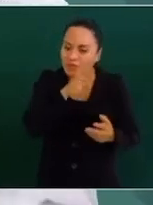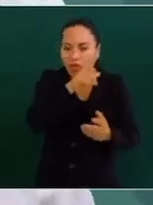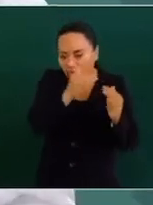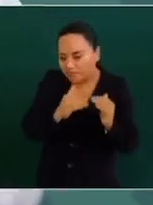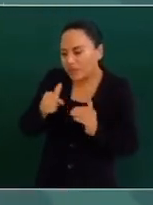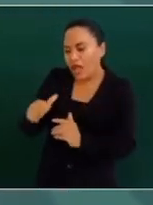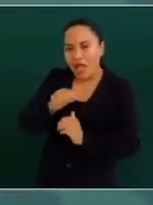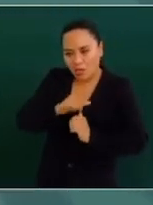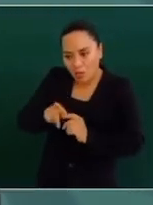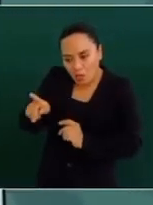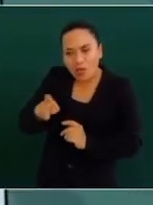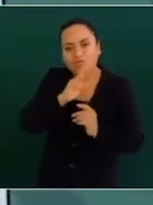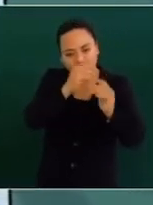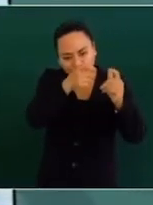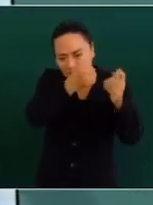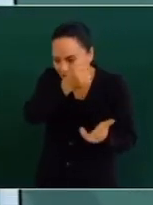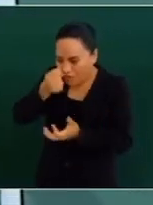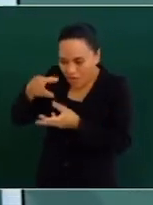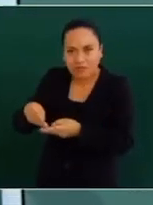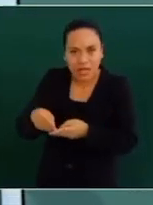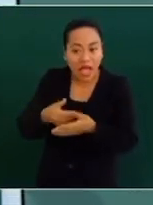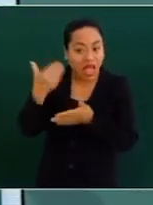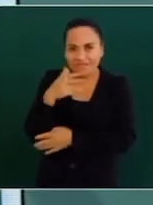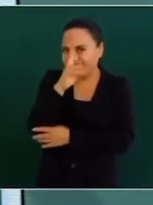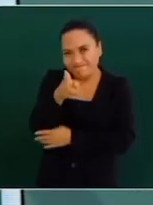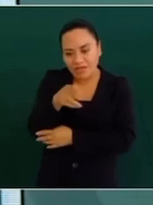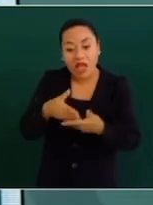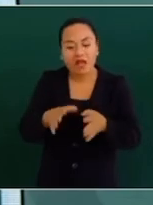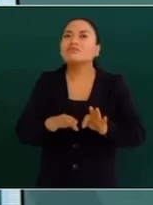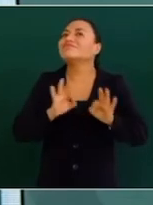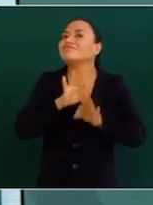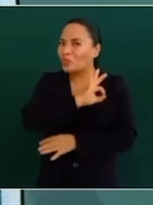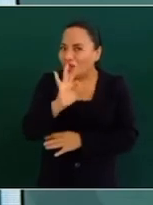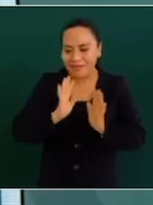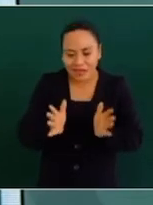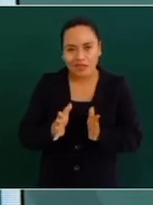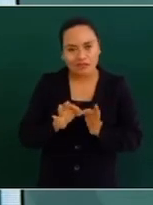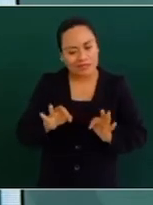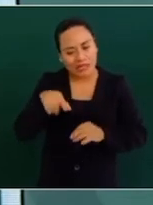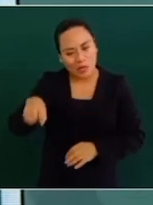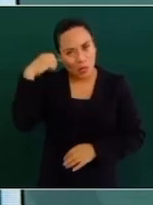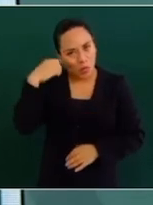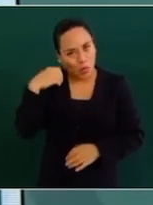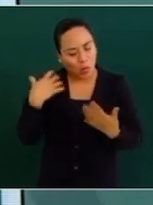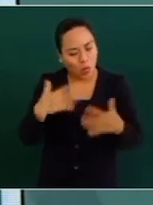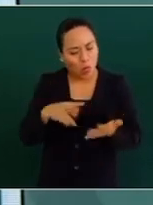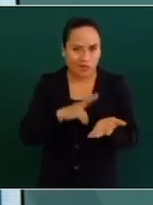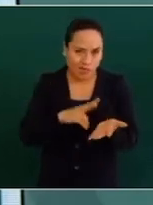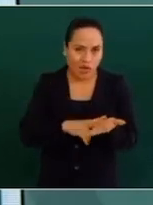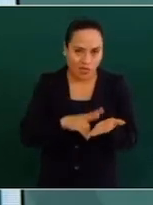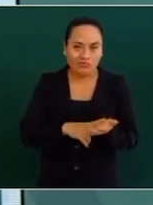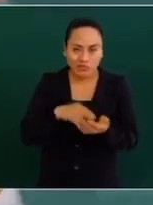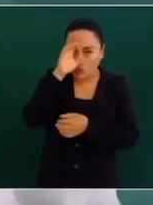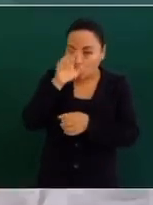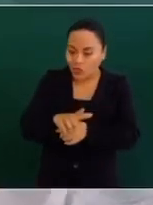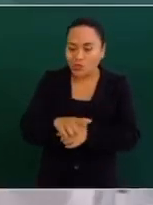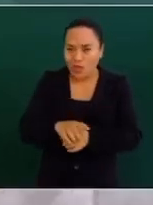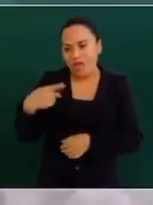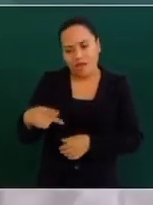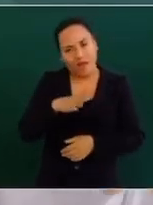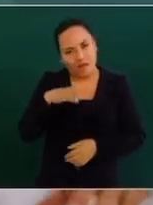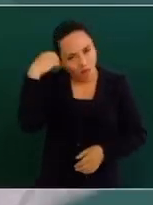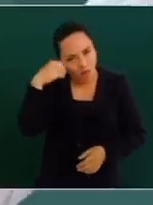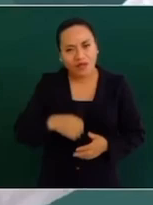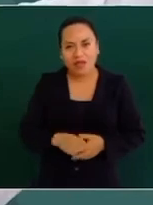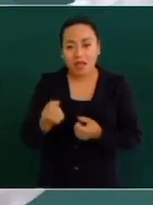lo que nos hace o nos permite avanzar. Eso es un tesoro que tiene su cultura. Porque hay quienes